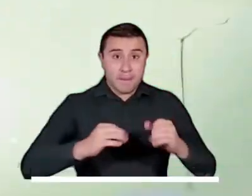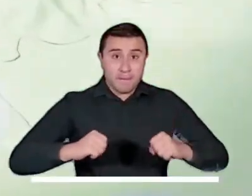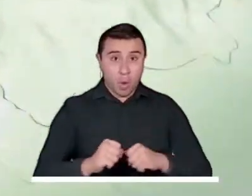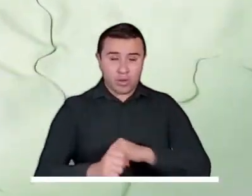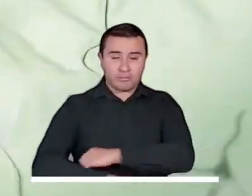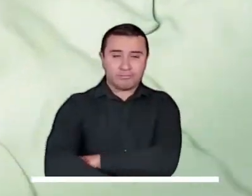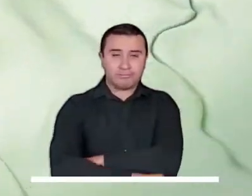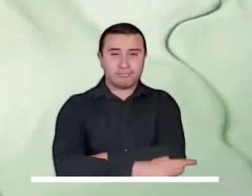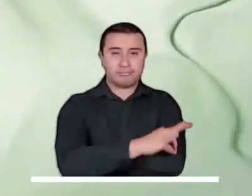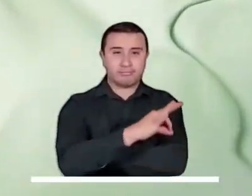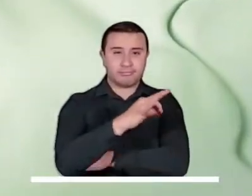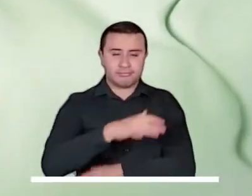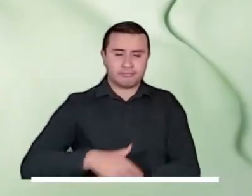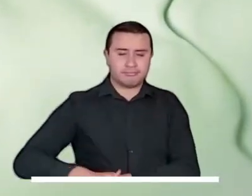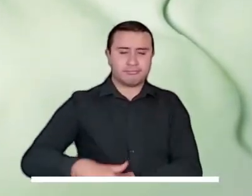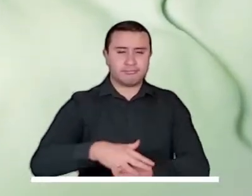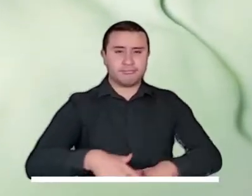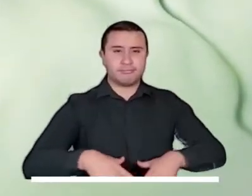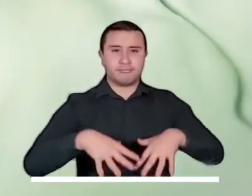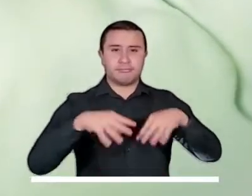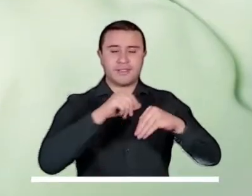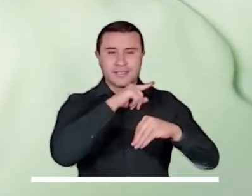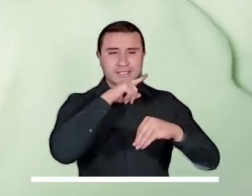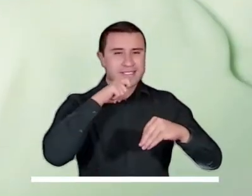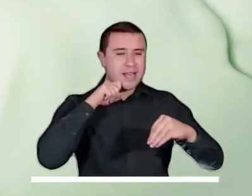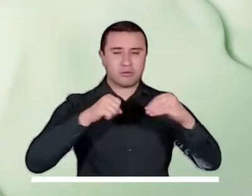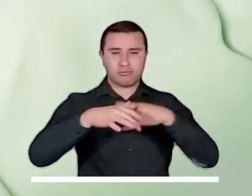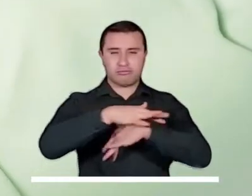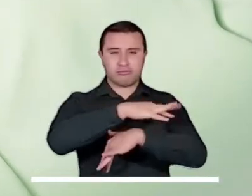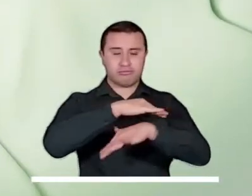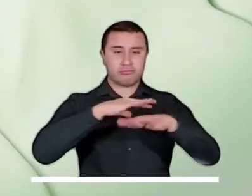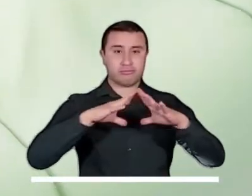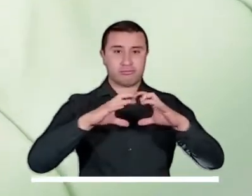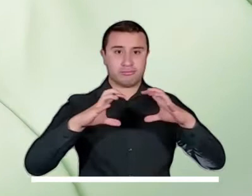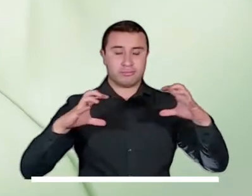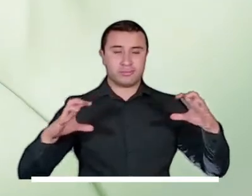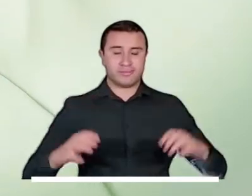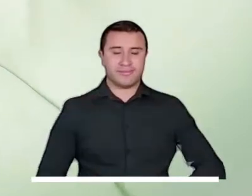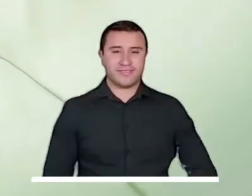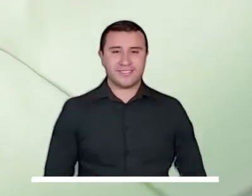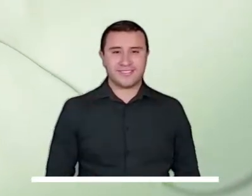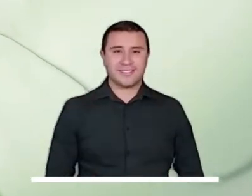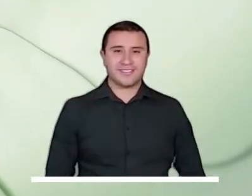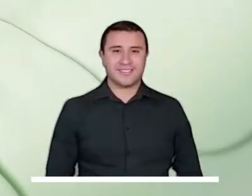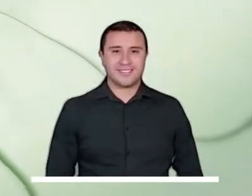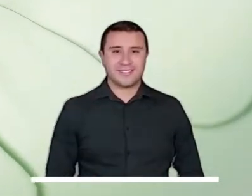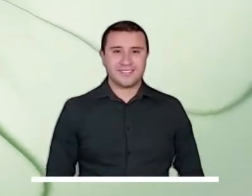Finalmente el día en Bogotá inicia con un pronóstico de tiempo seco y cielo parcialmente nublado.